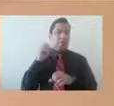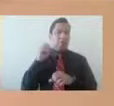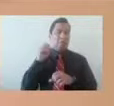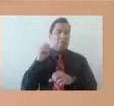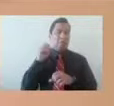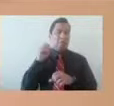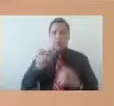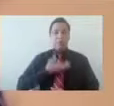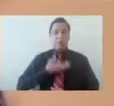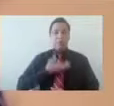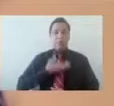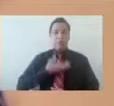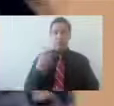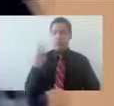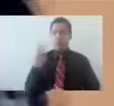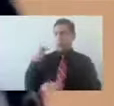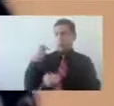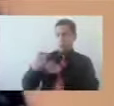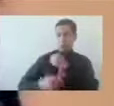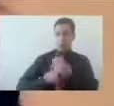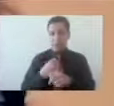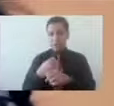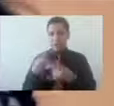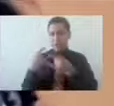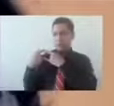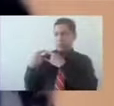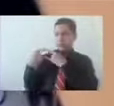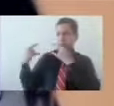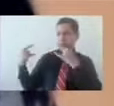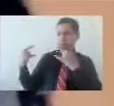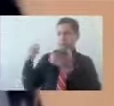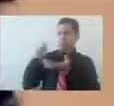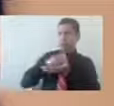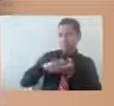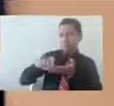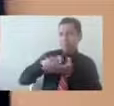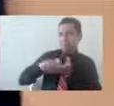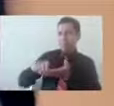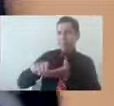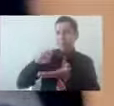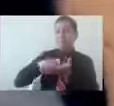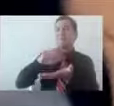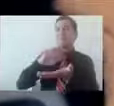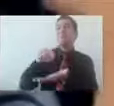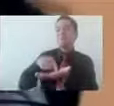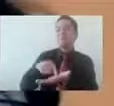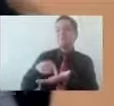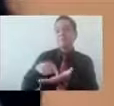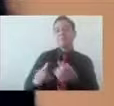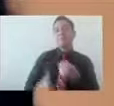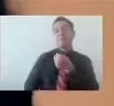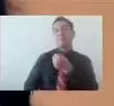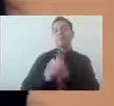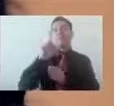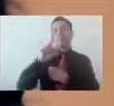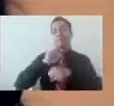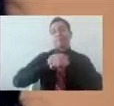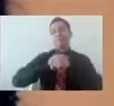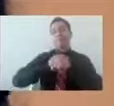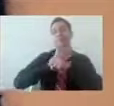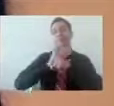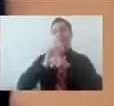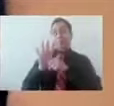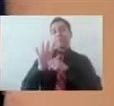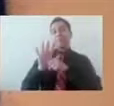dos últimos años de esta historia que hemos estado inscribiendo desde nuestras casas, desde nuestras trincheras, pues bueno, nos puso sobre la